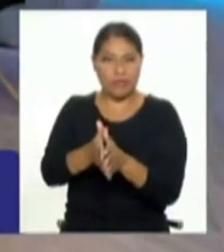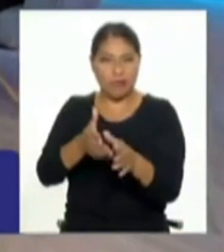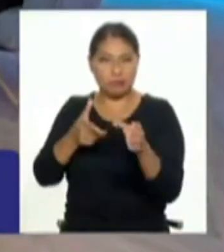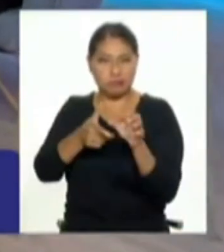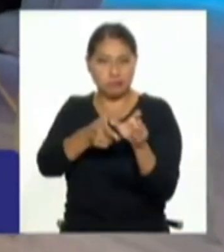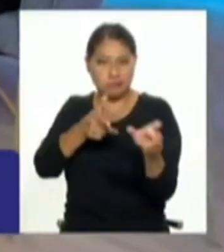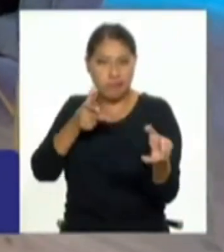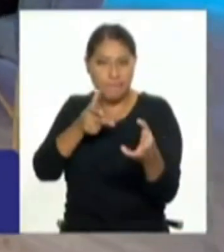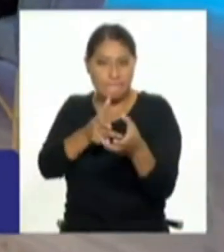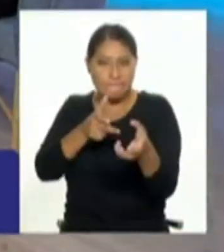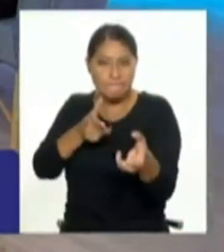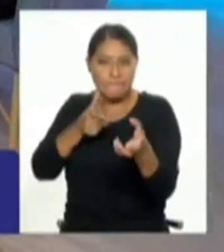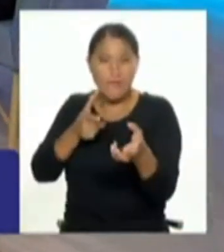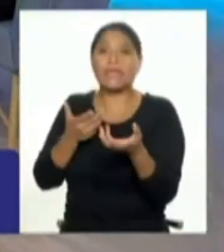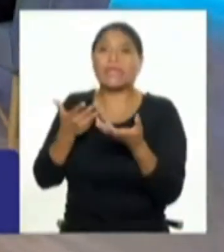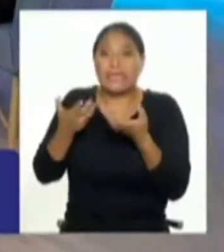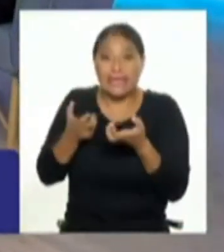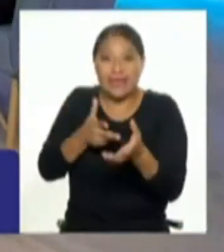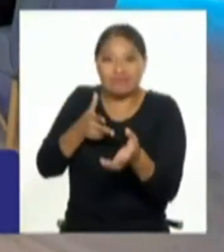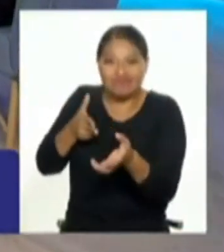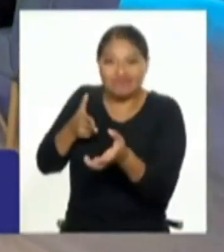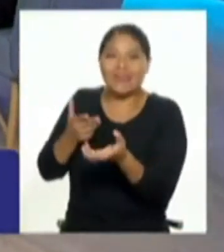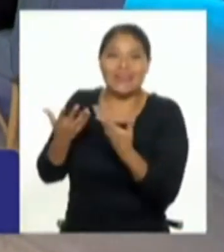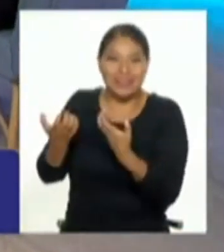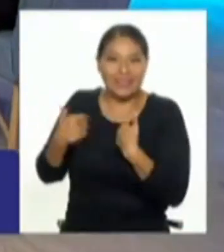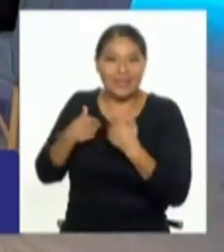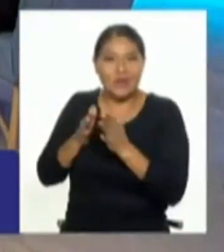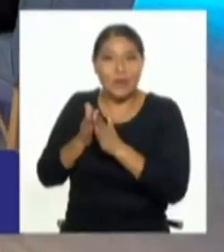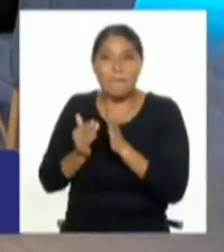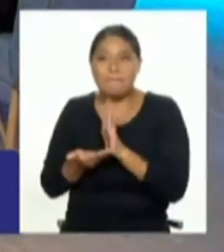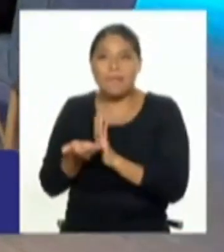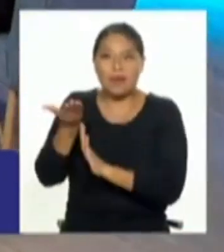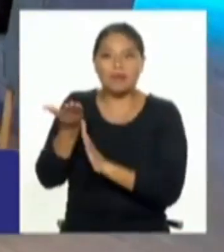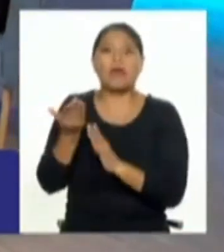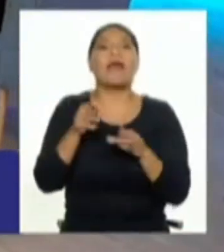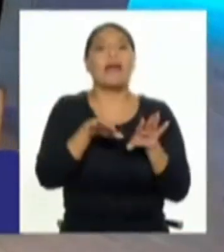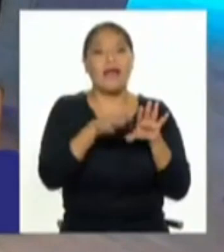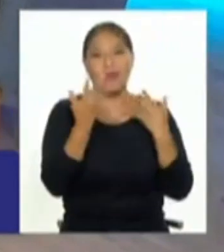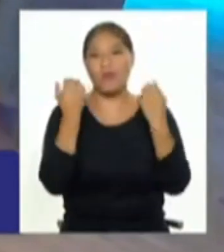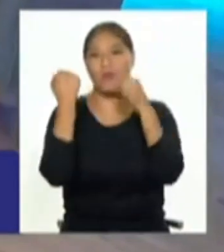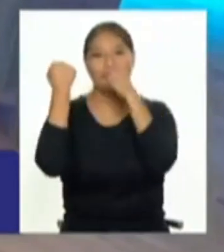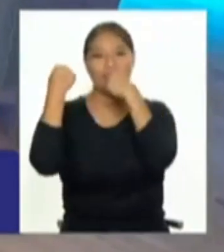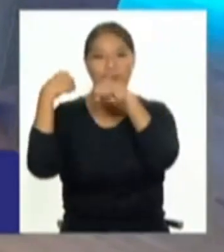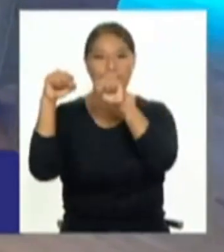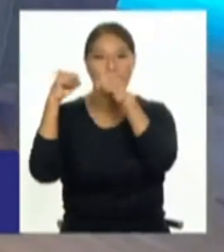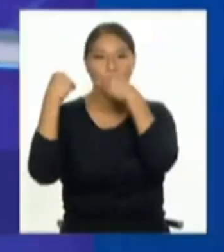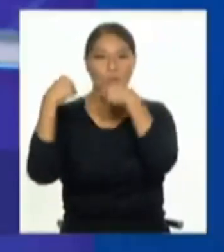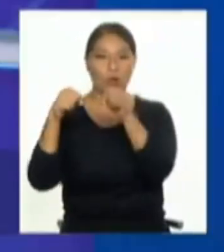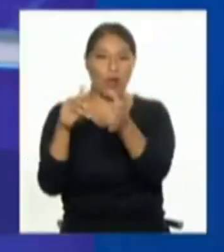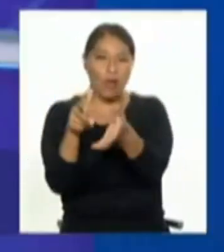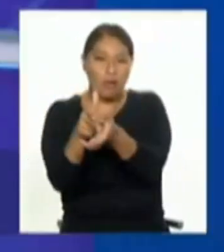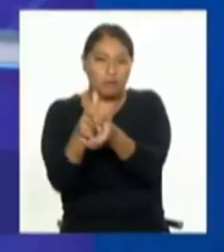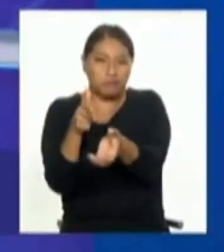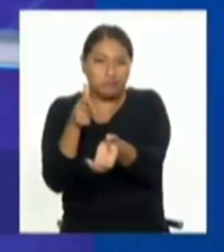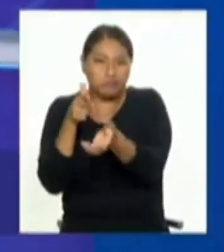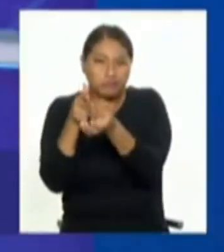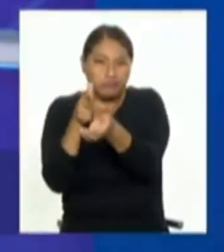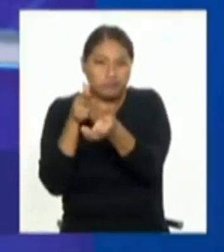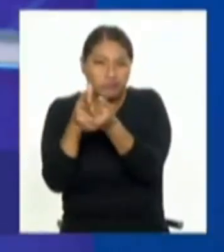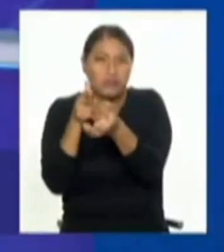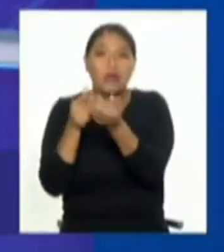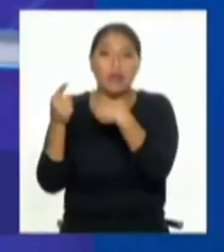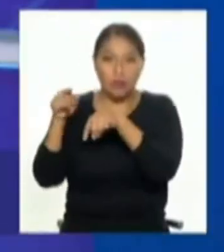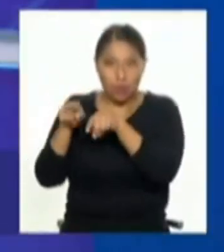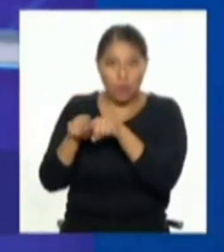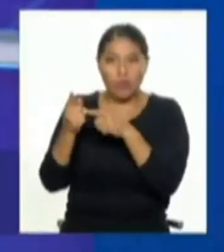más calibre, porque también hay un placer de las armas como deporte. Algunas como deporte, y reivindican el uso del